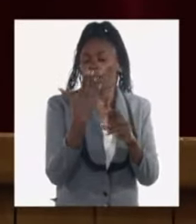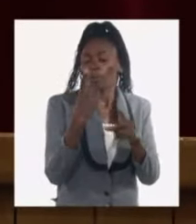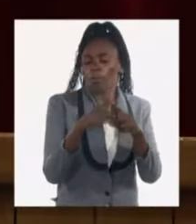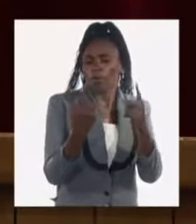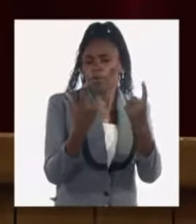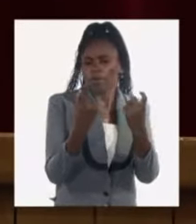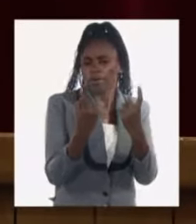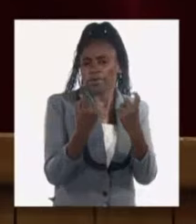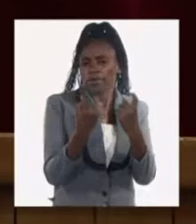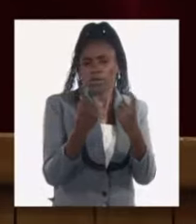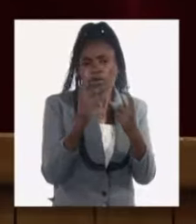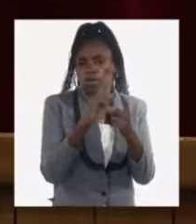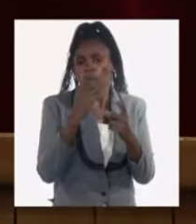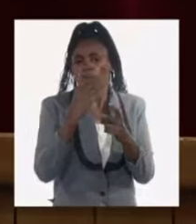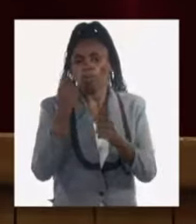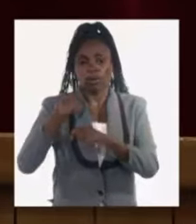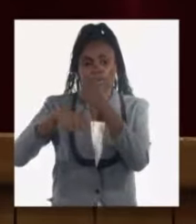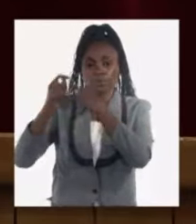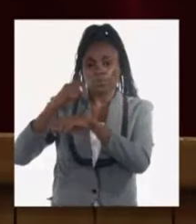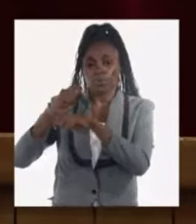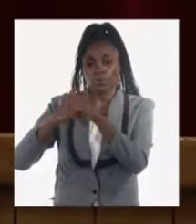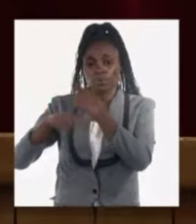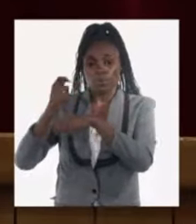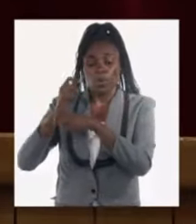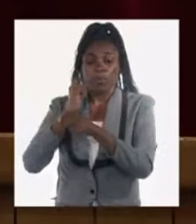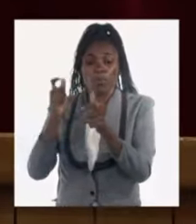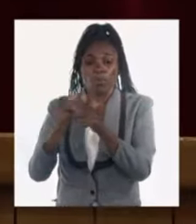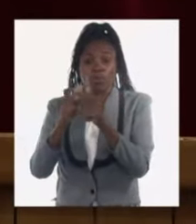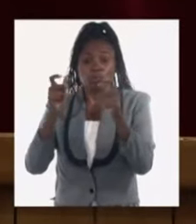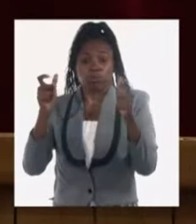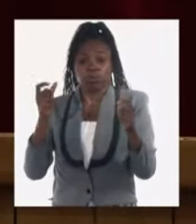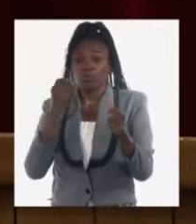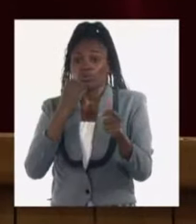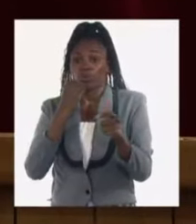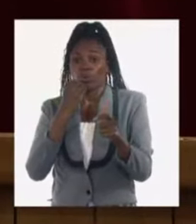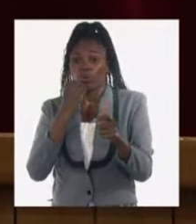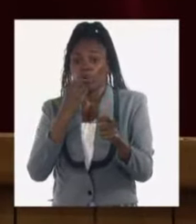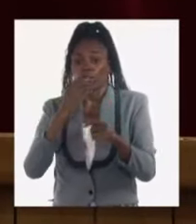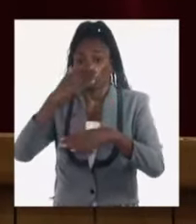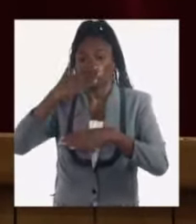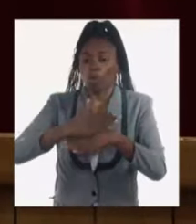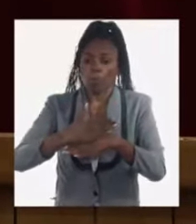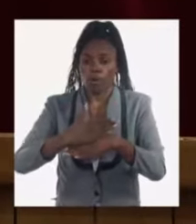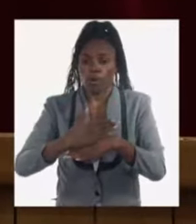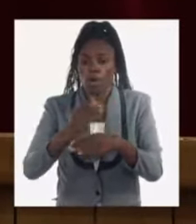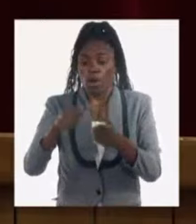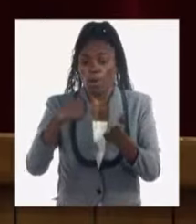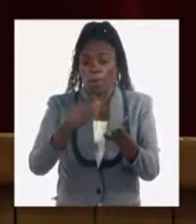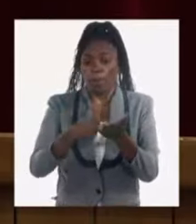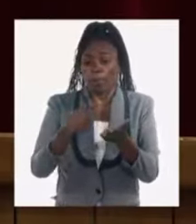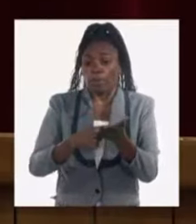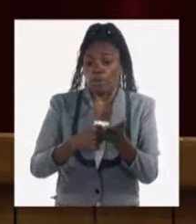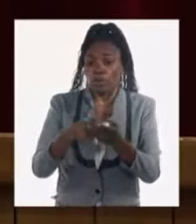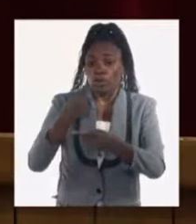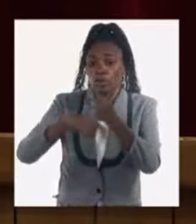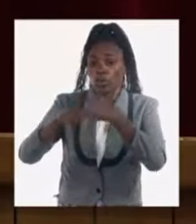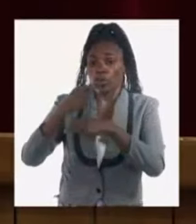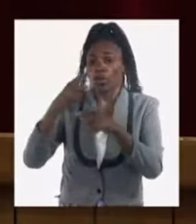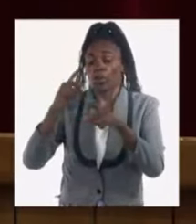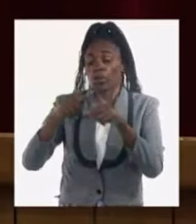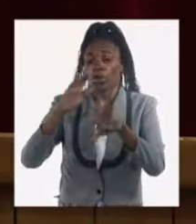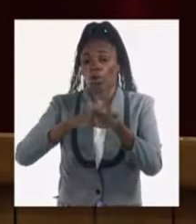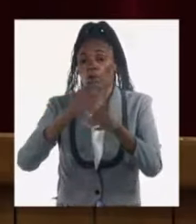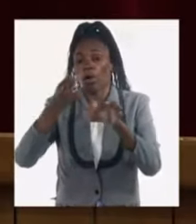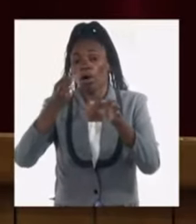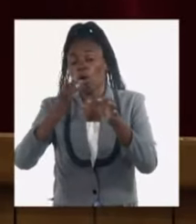sino porque importa los precios de importación se han incrementado y nosotros le ponemos un tope al precio de venta porque tiene que ver con el huevo tiene que ver